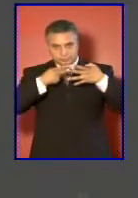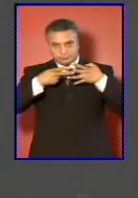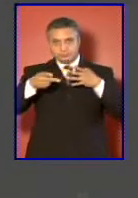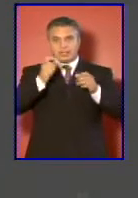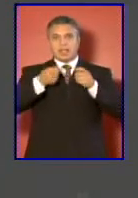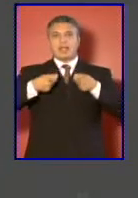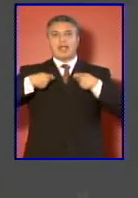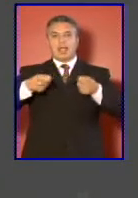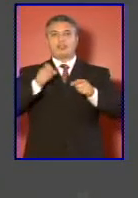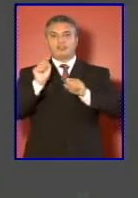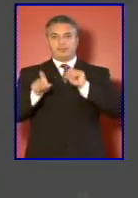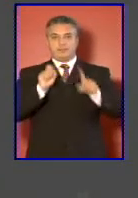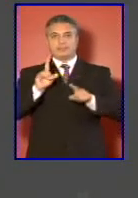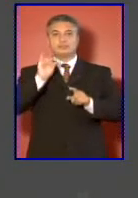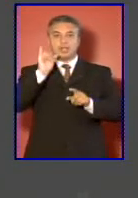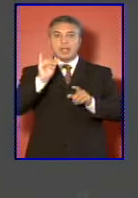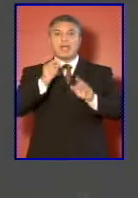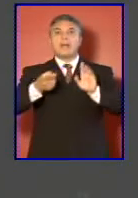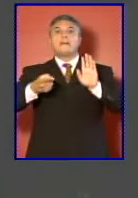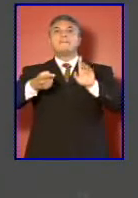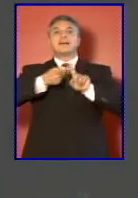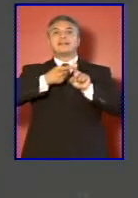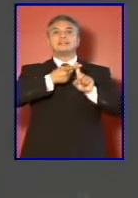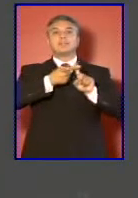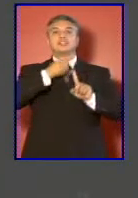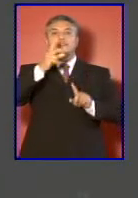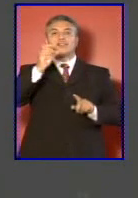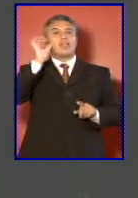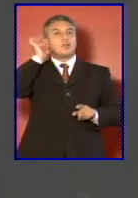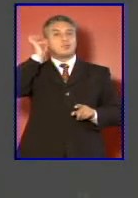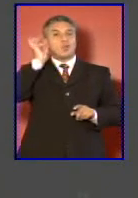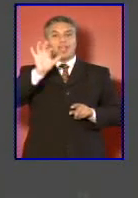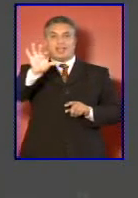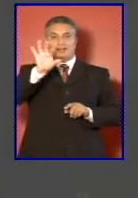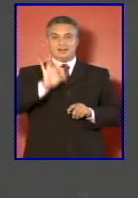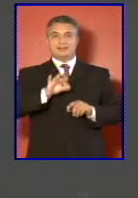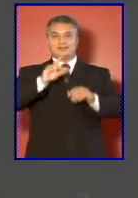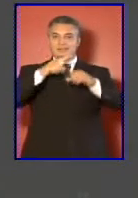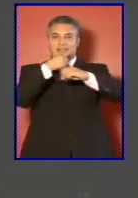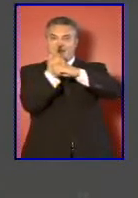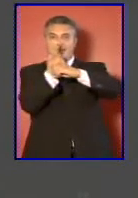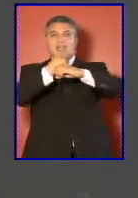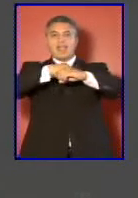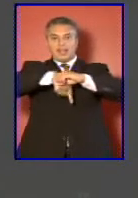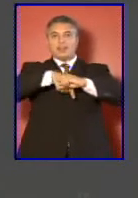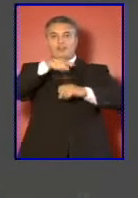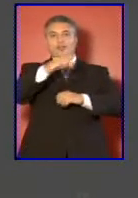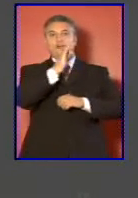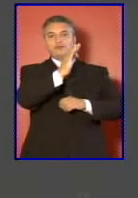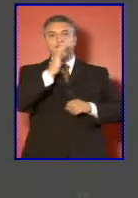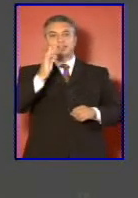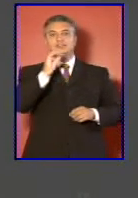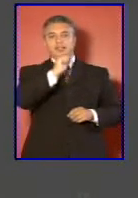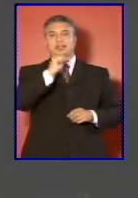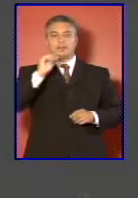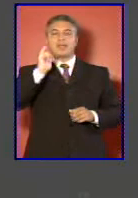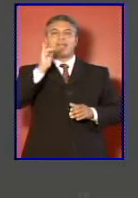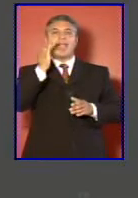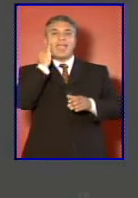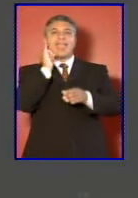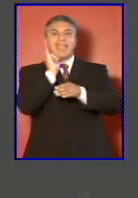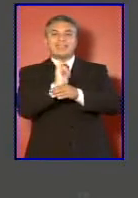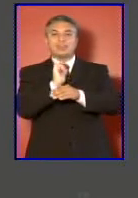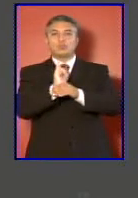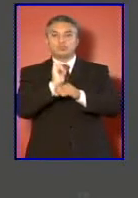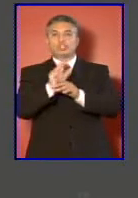de defensa y la participación de la mujer y equidad de género en las fuerzas armadas y en las instituciones de